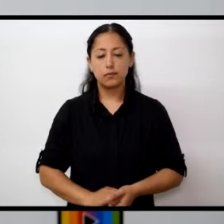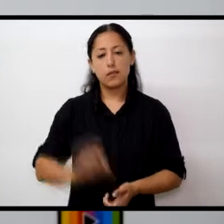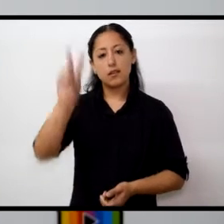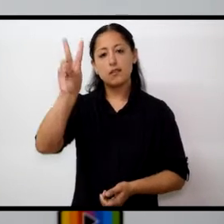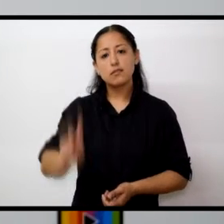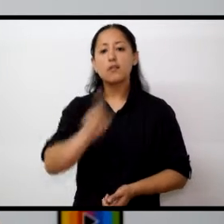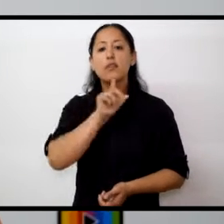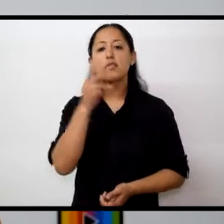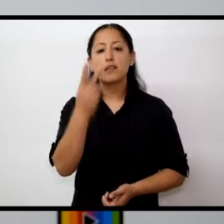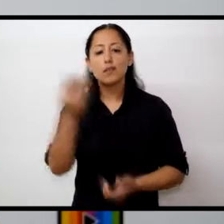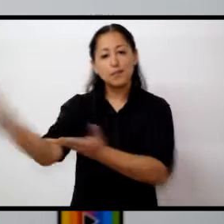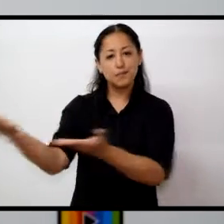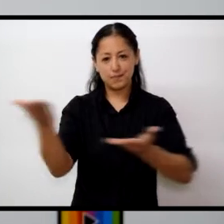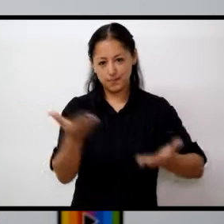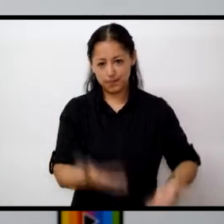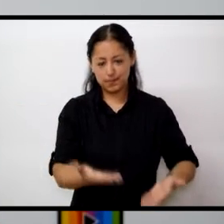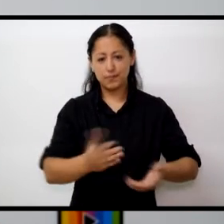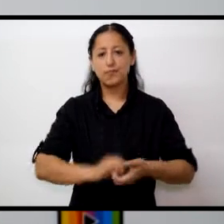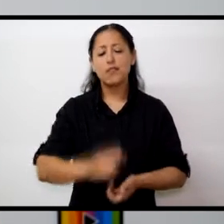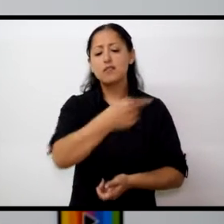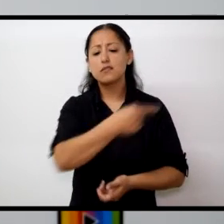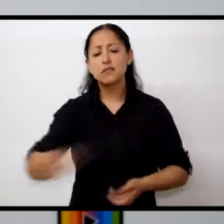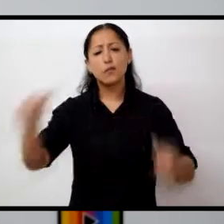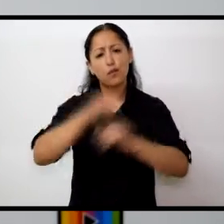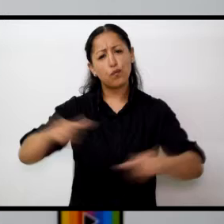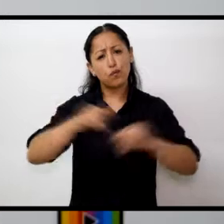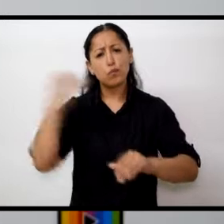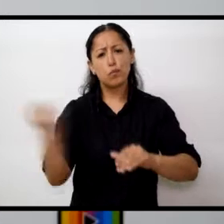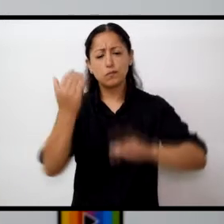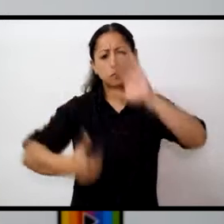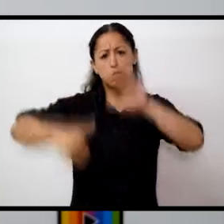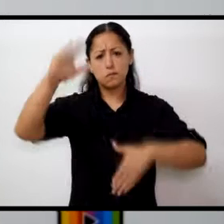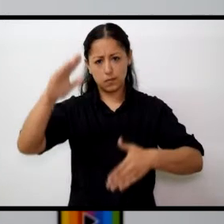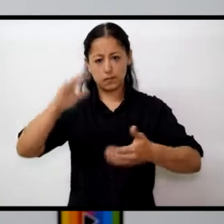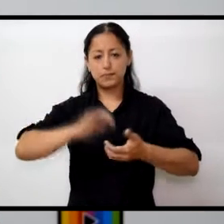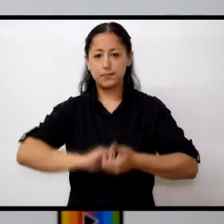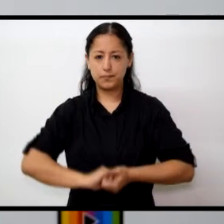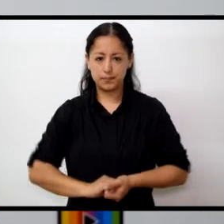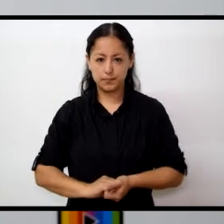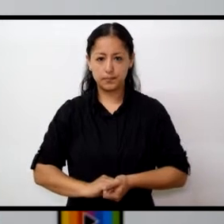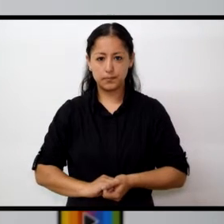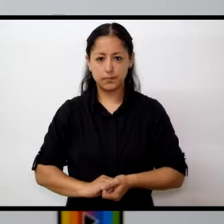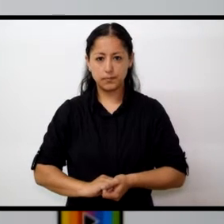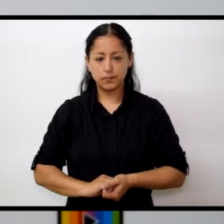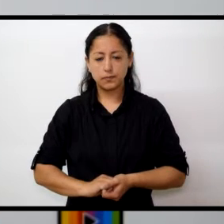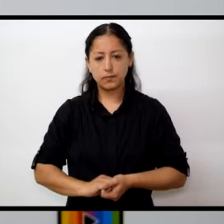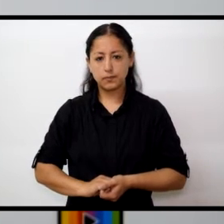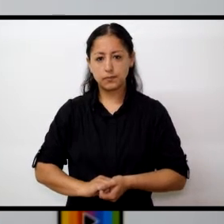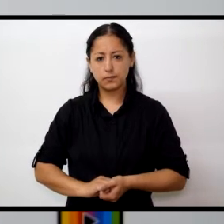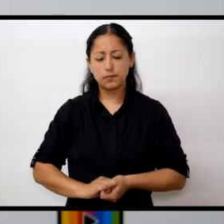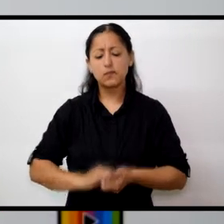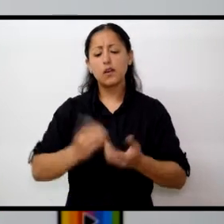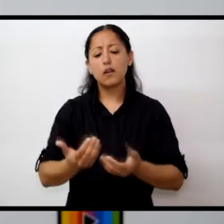edición de Chajarí TV. A continuación vamos a compartir los títulos más destacados de esta semana. En primer lugar les contamos que este